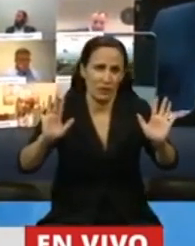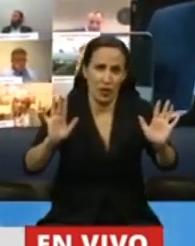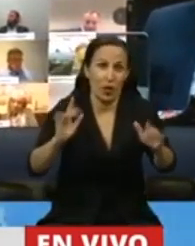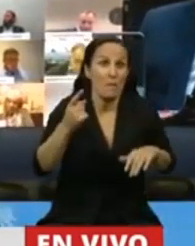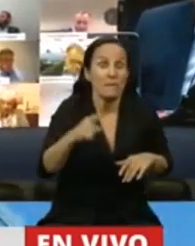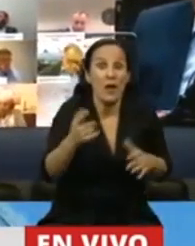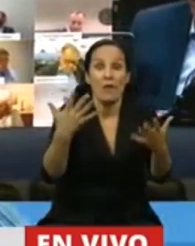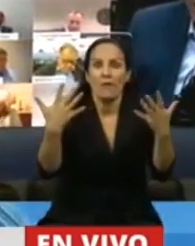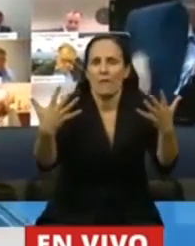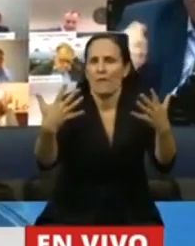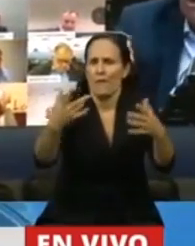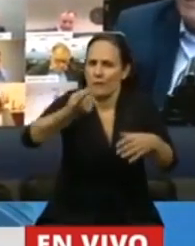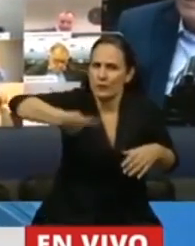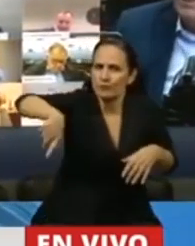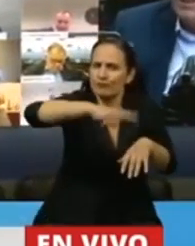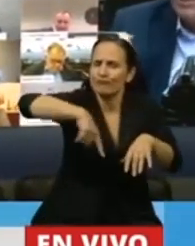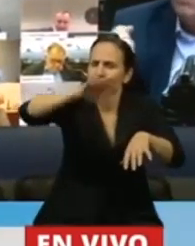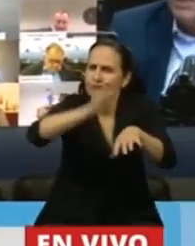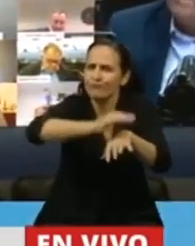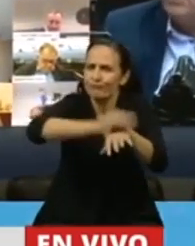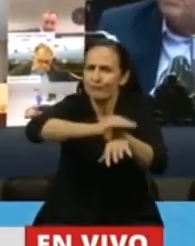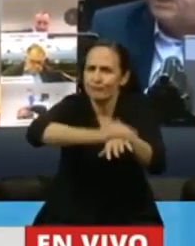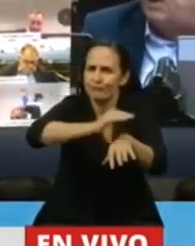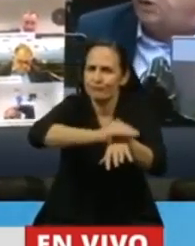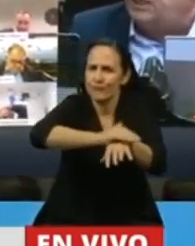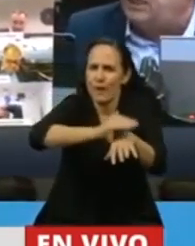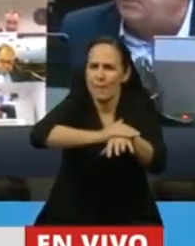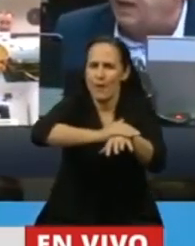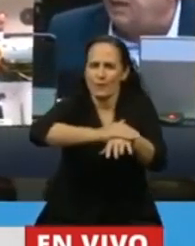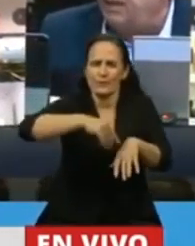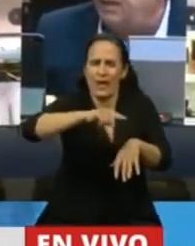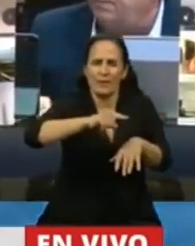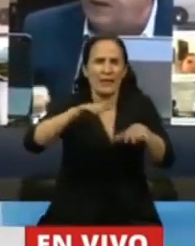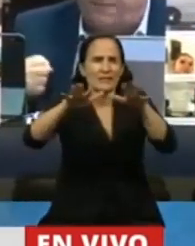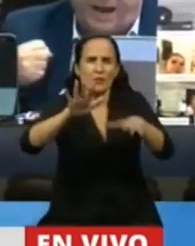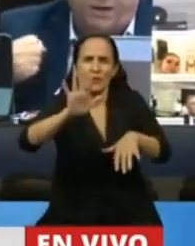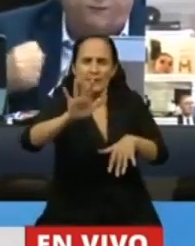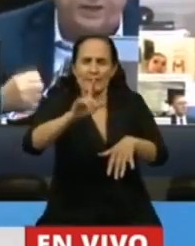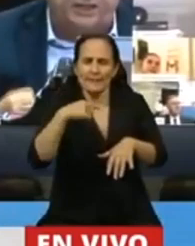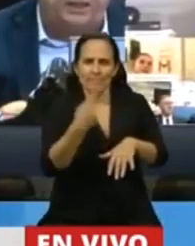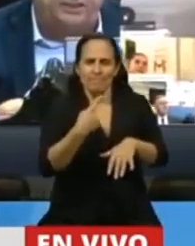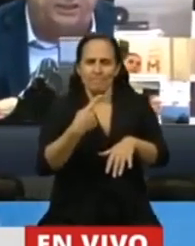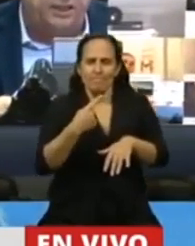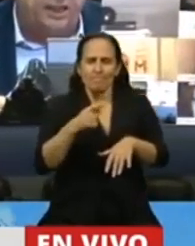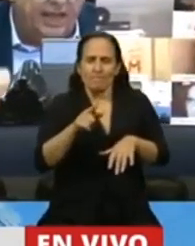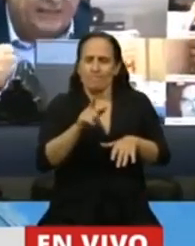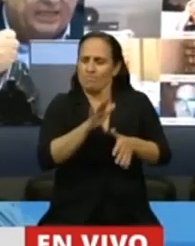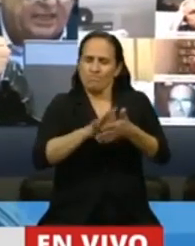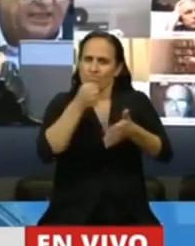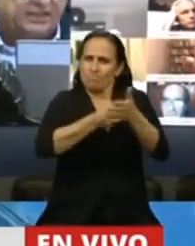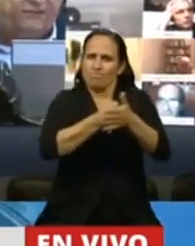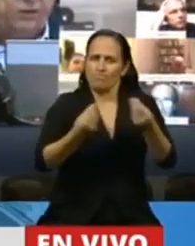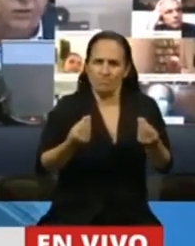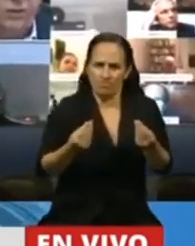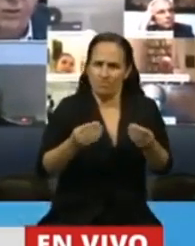obviamente que tenemos una responsabilidad colectiva para pararnos frente a ese. Ese es el desafío. Es la